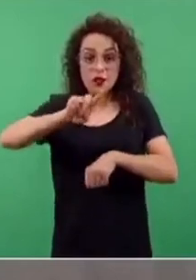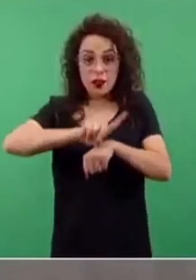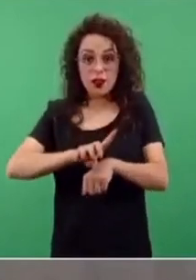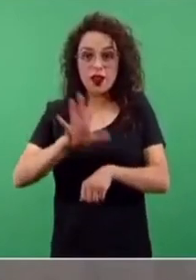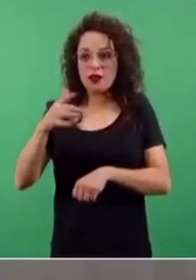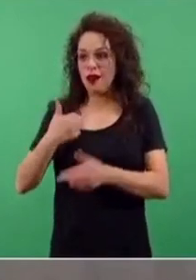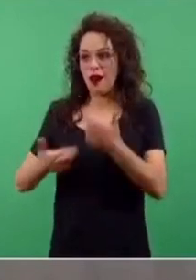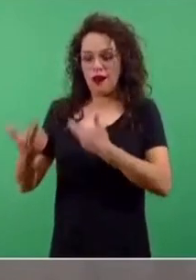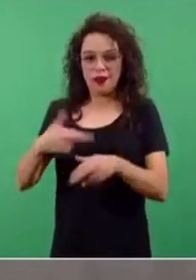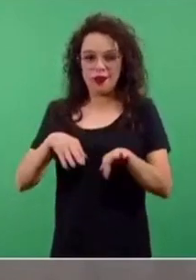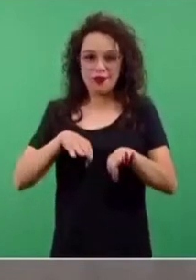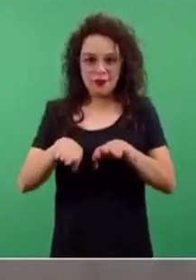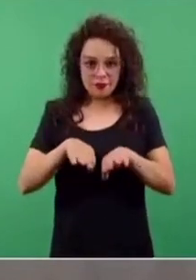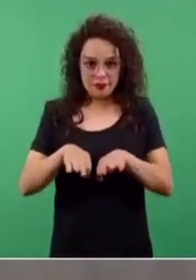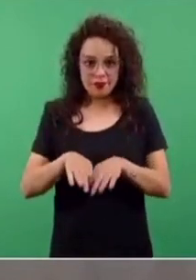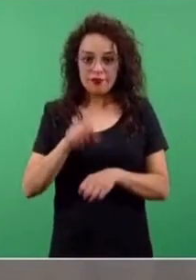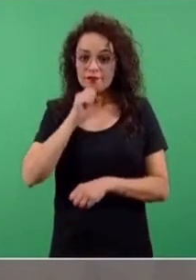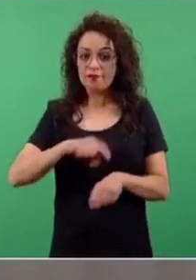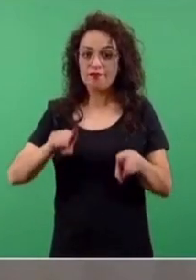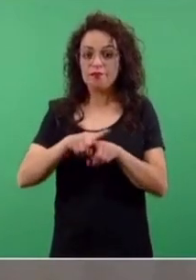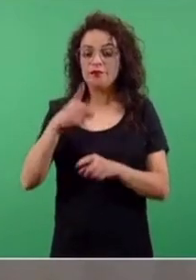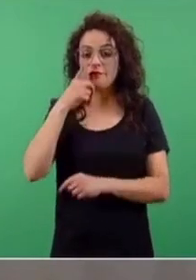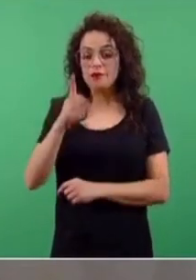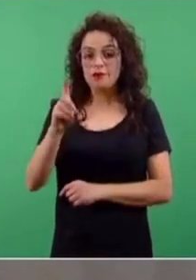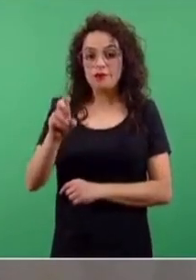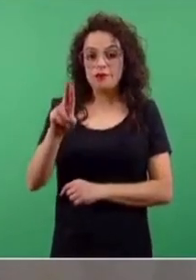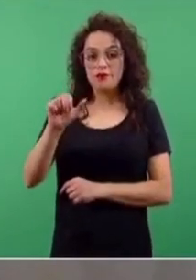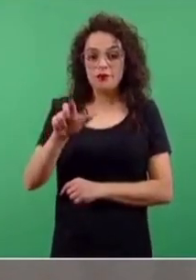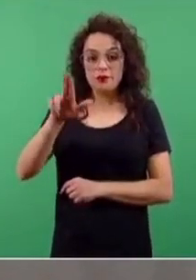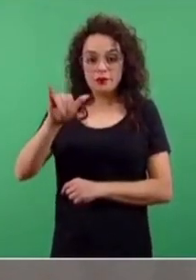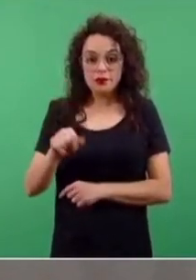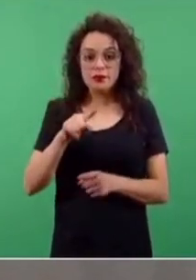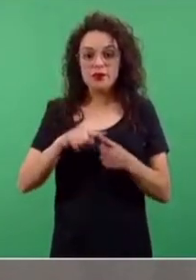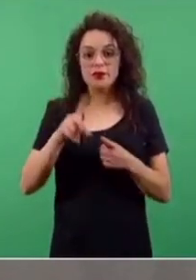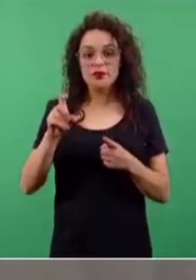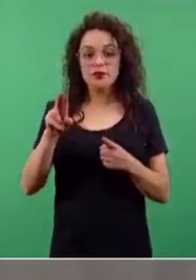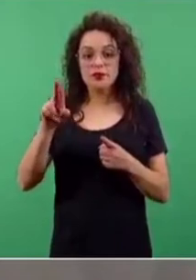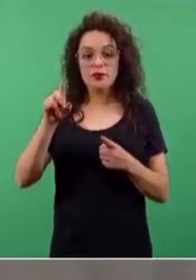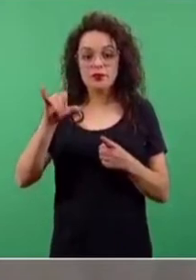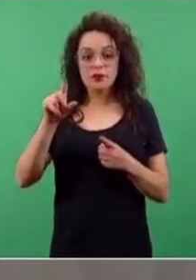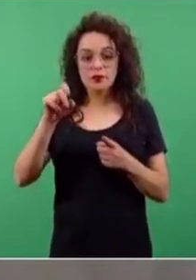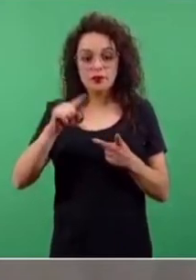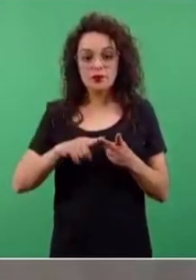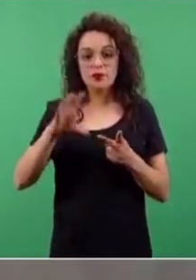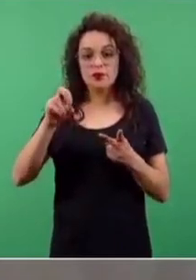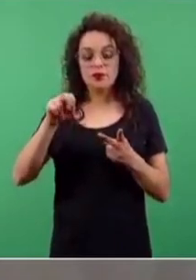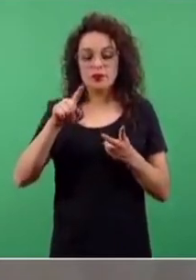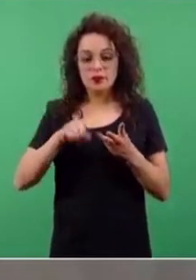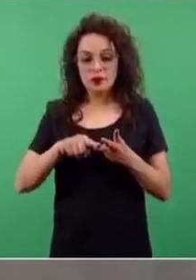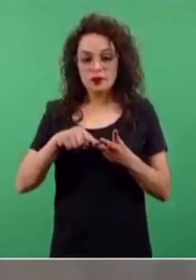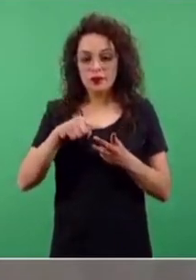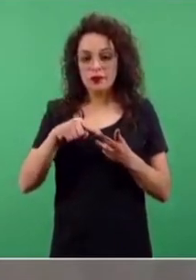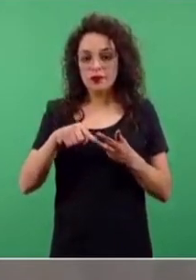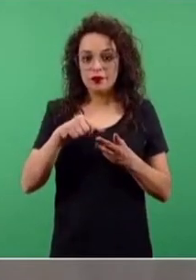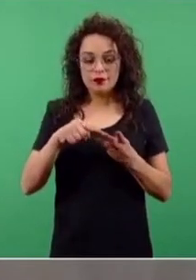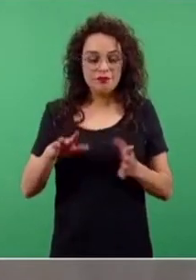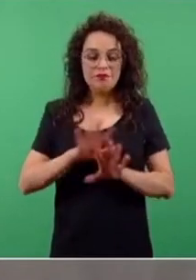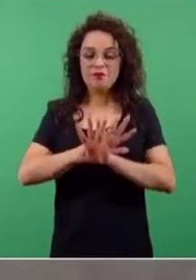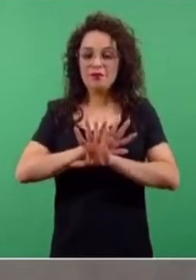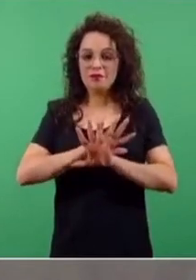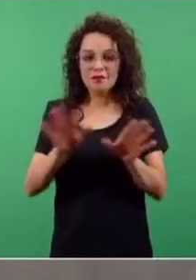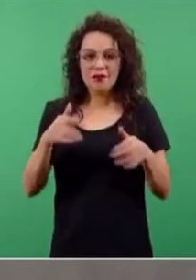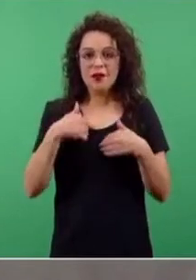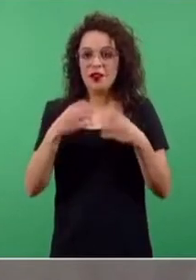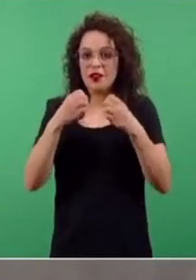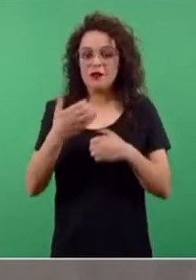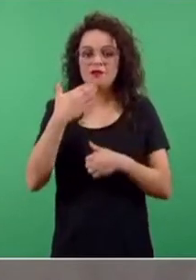Como lo platicó el doctor Alomía, el doctor López Ridaura, el doctor Ricardo Cortés en los días recientes, ya estoy completamente recuperado, no